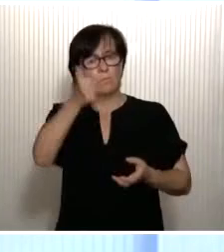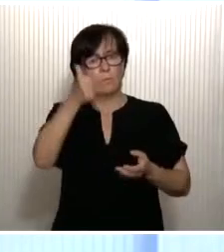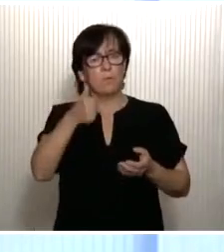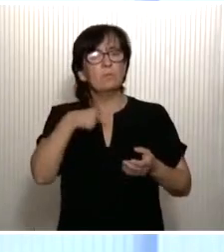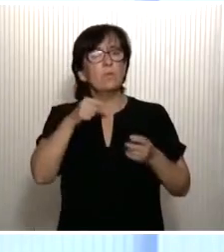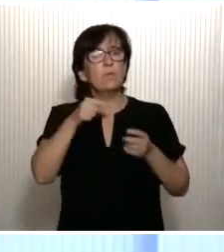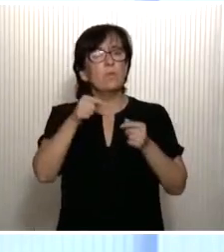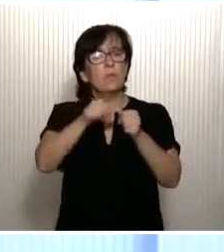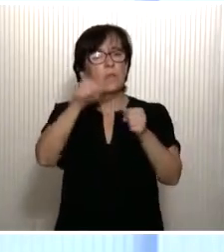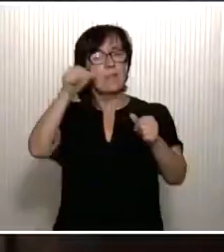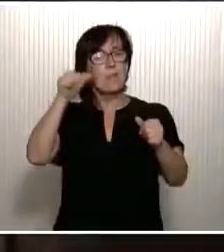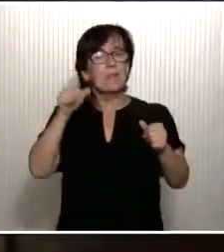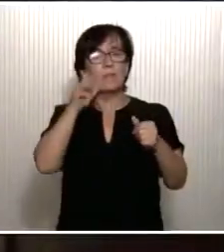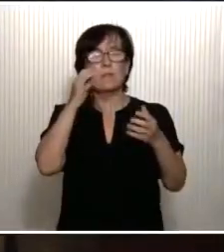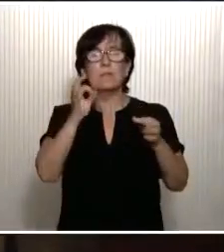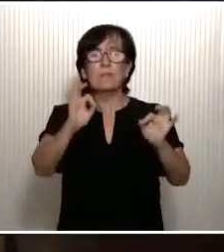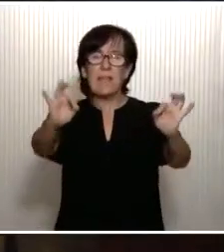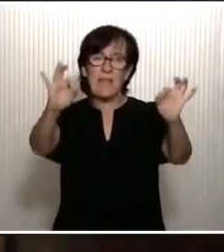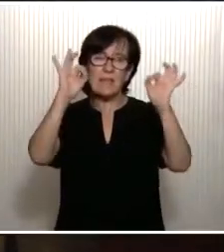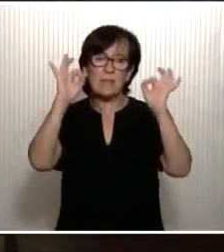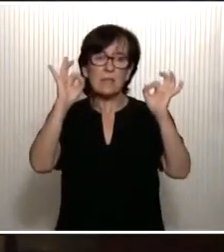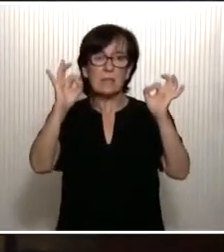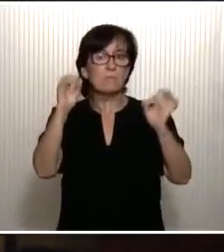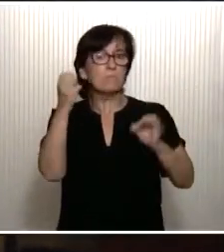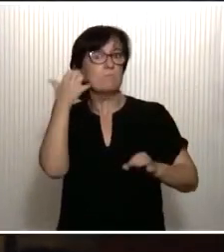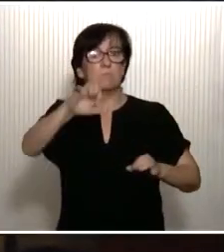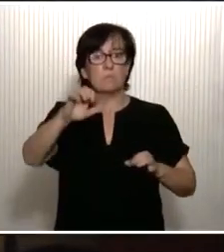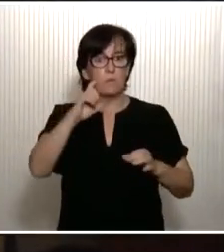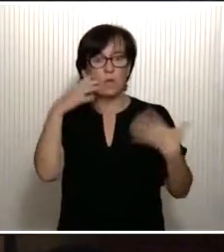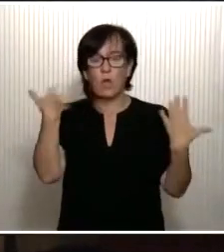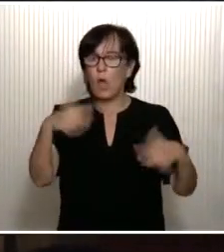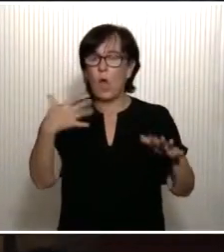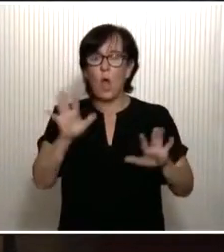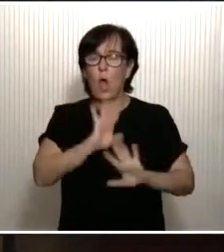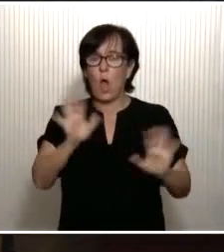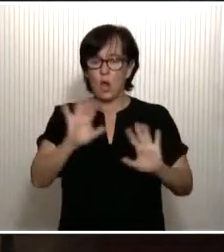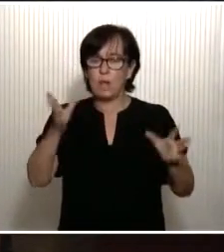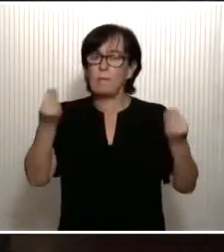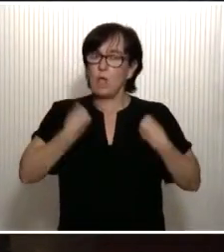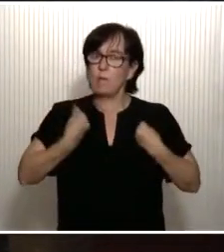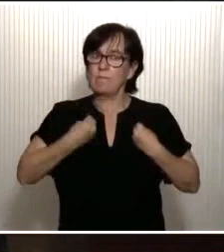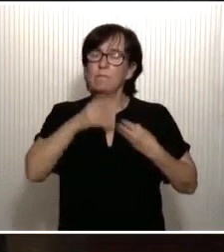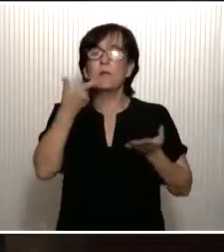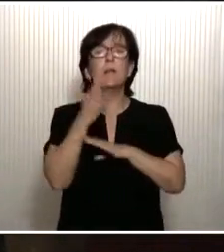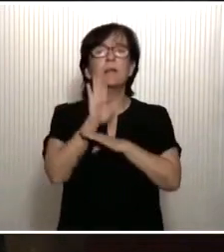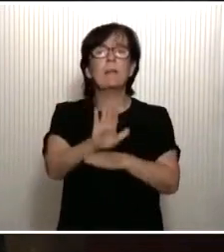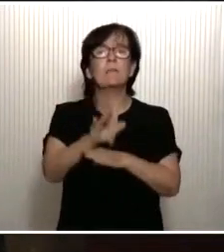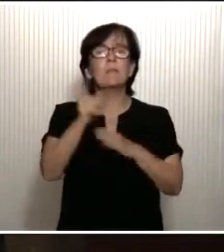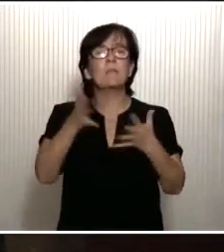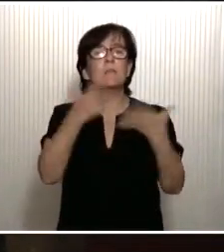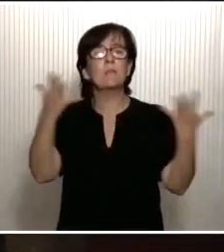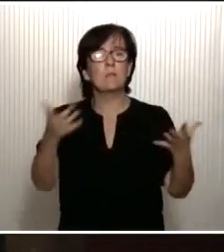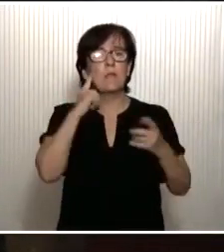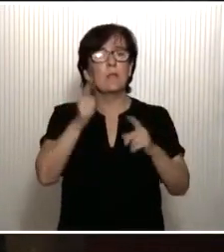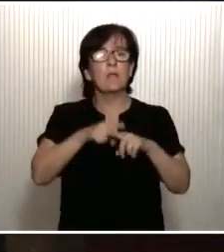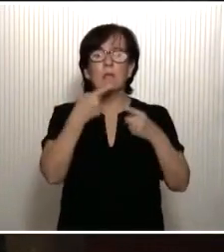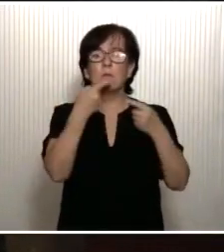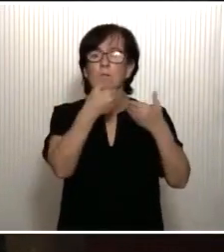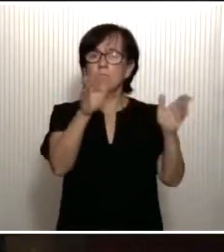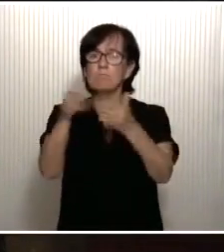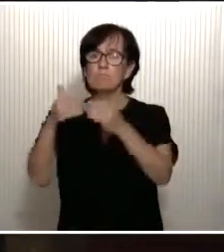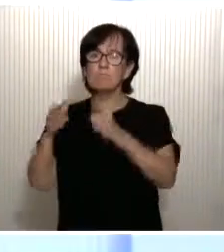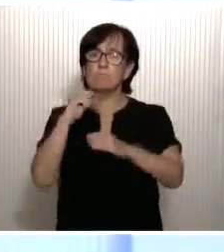acontecimientos extraordinarios, inéditos, dramáticos también que estamos viviendo, pero que también representan enormes ventanas de oportunidades.